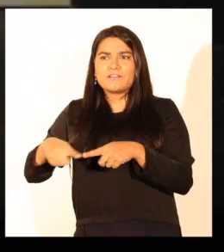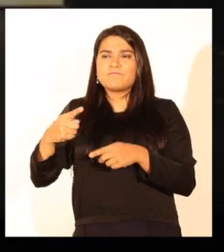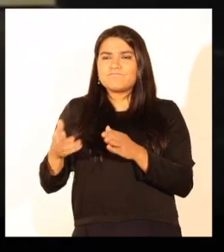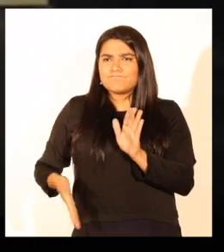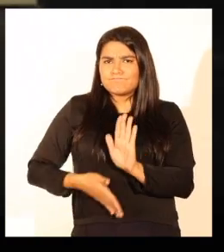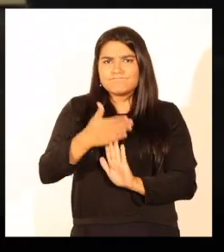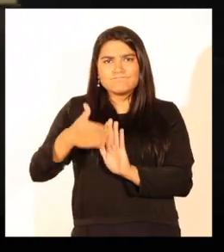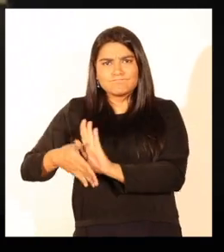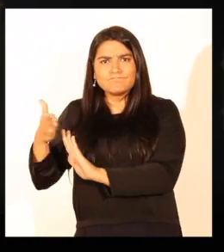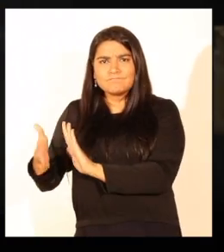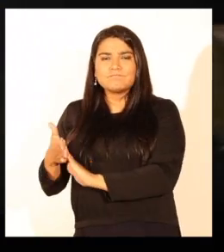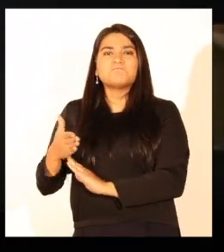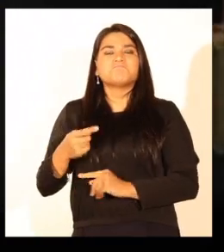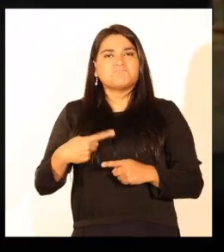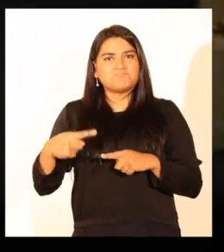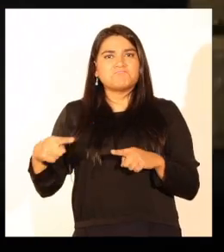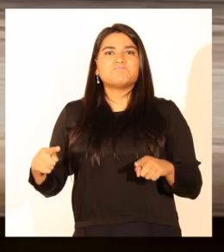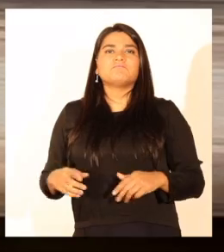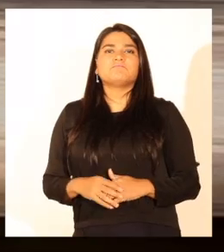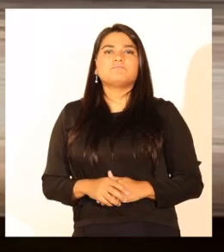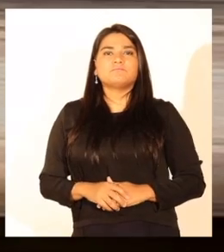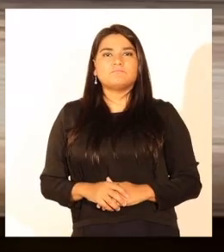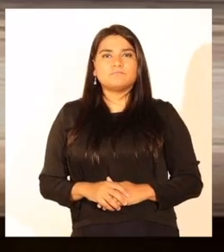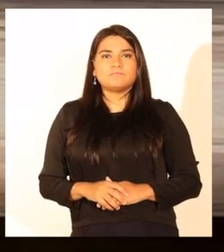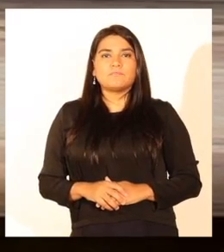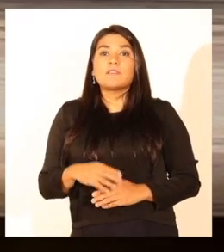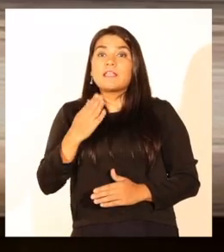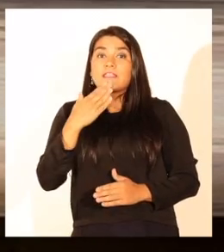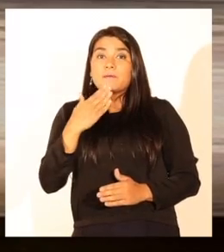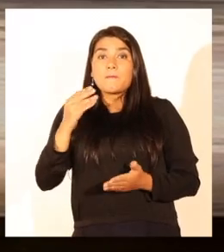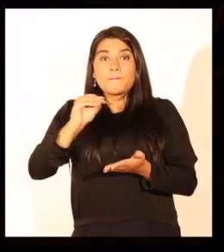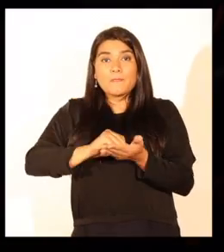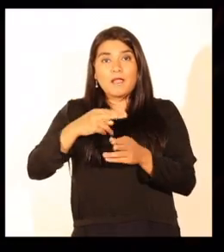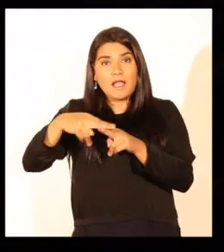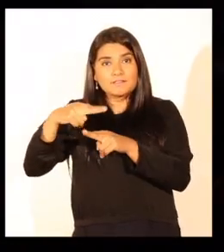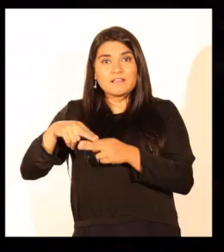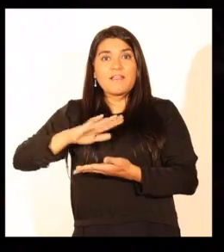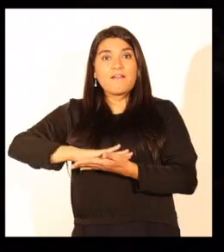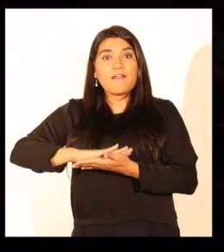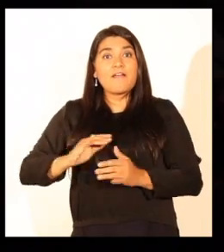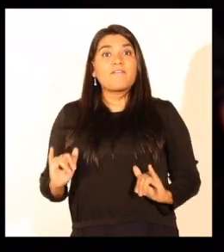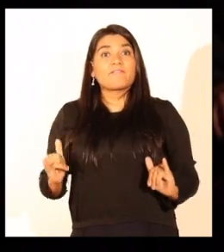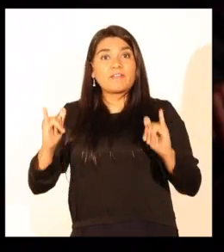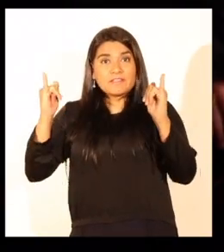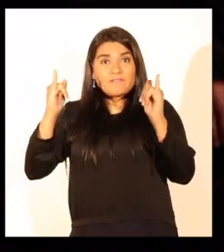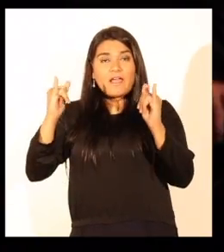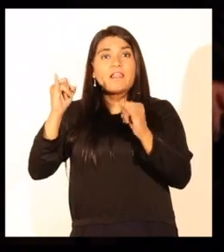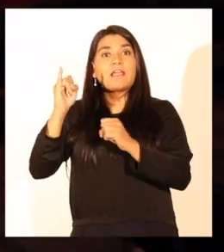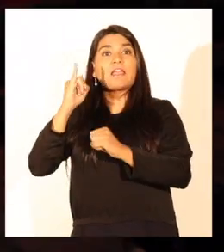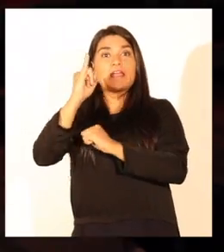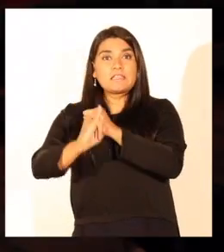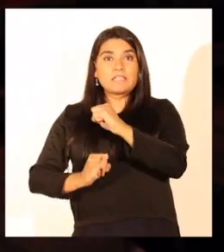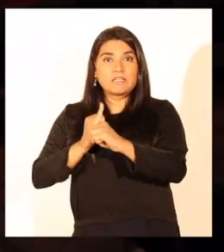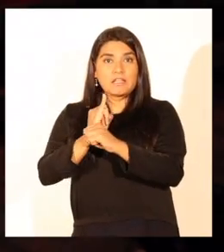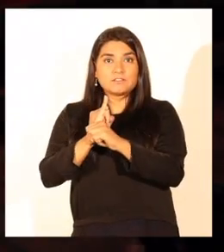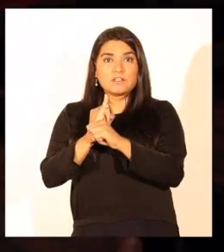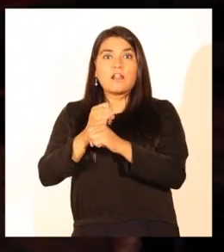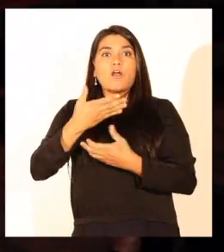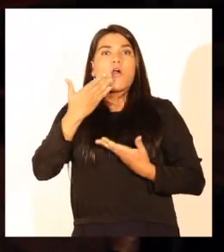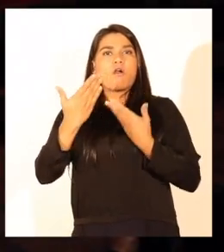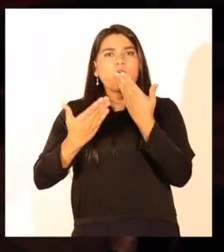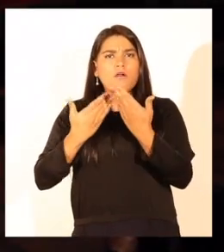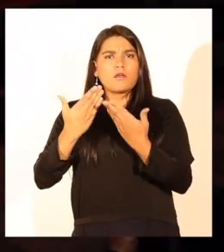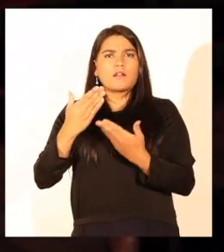magistrales y roles protagónicos. Además de la realización del Festival Internacional de Ópera Laguna Mágica,